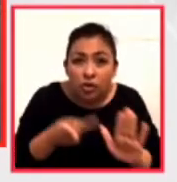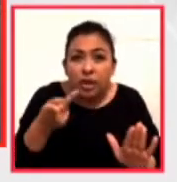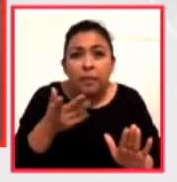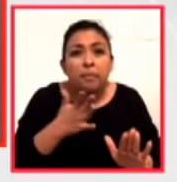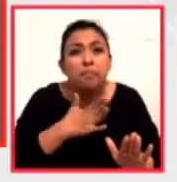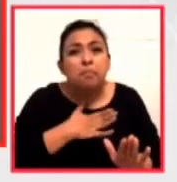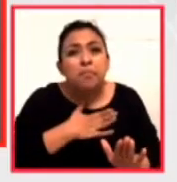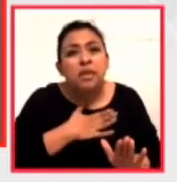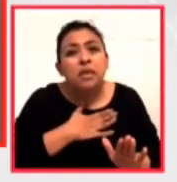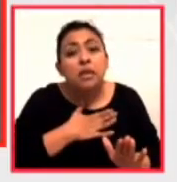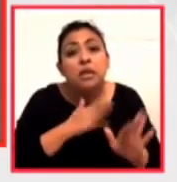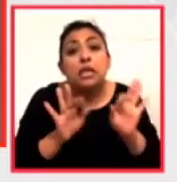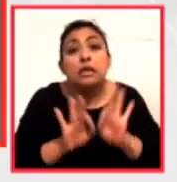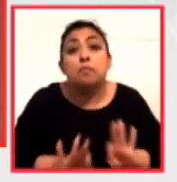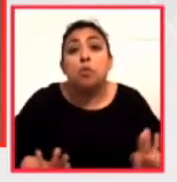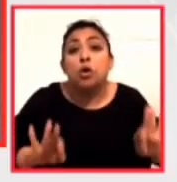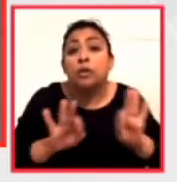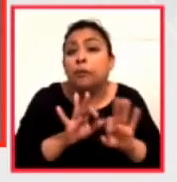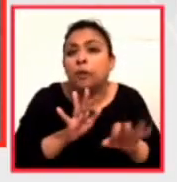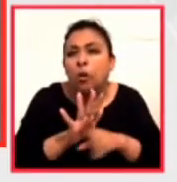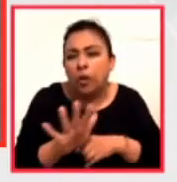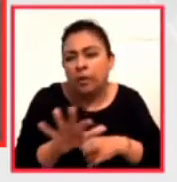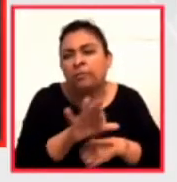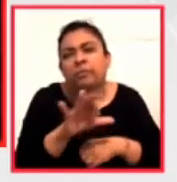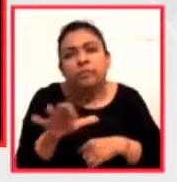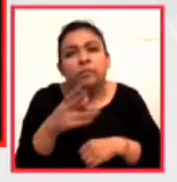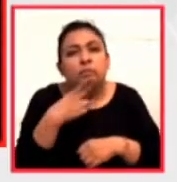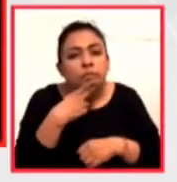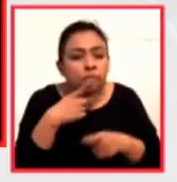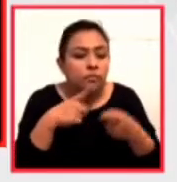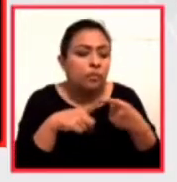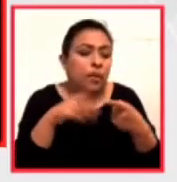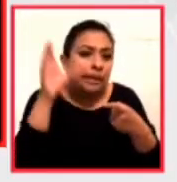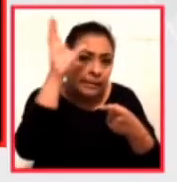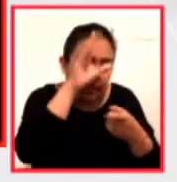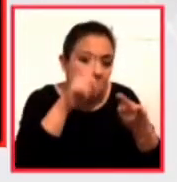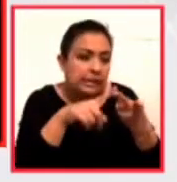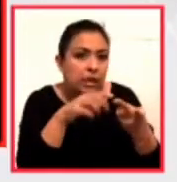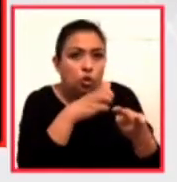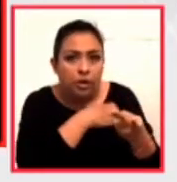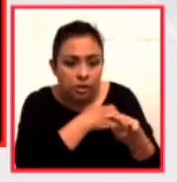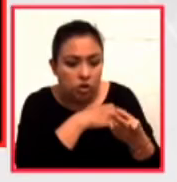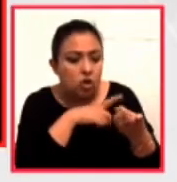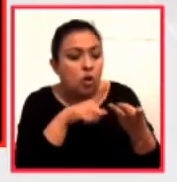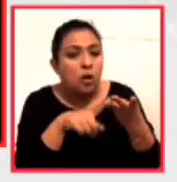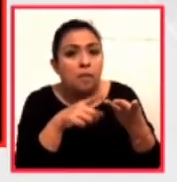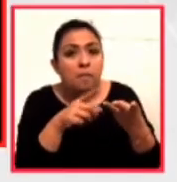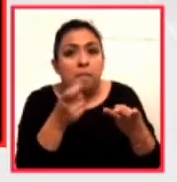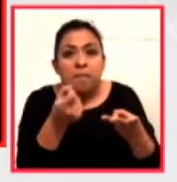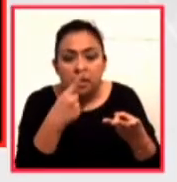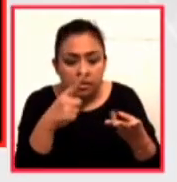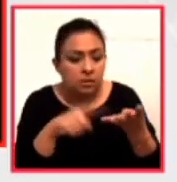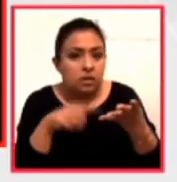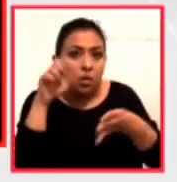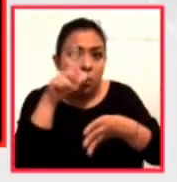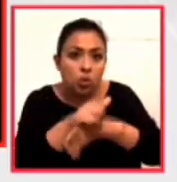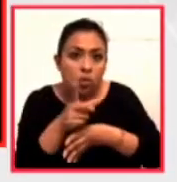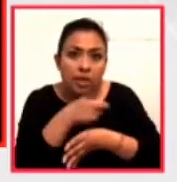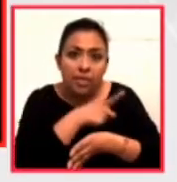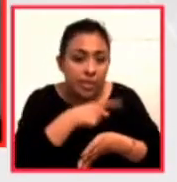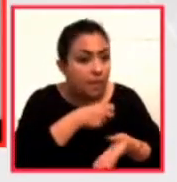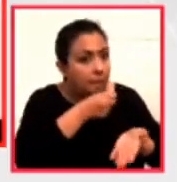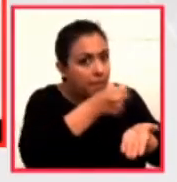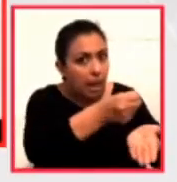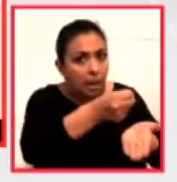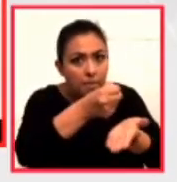nuestras prioridades, las prioridades de la inversión en ciencia, en educación, en medicina, en cultura, reordenar